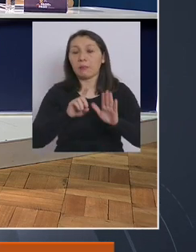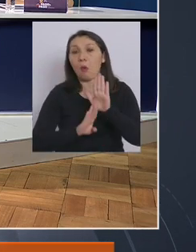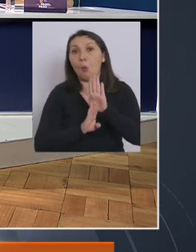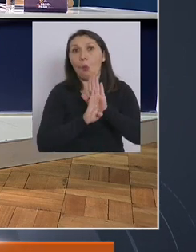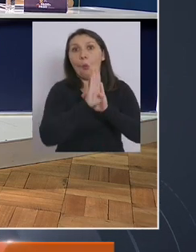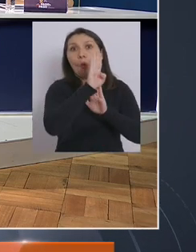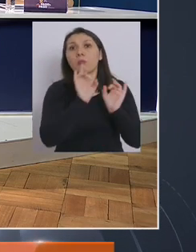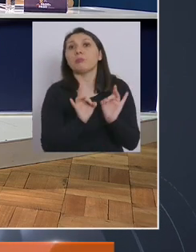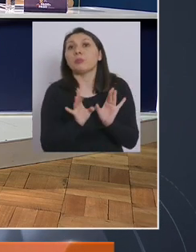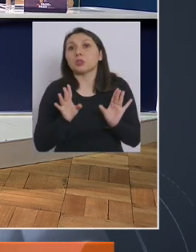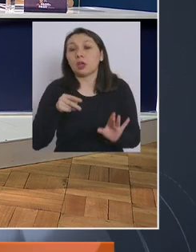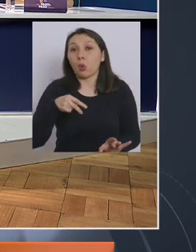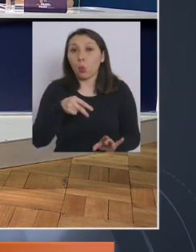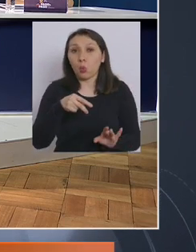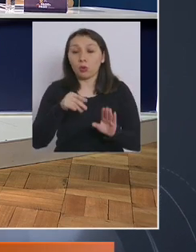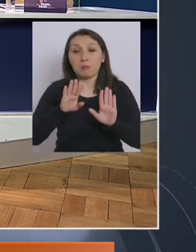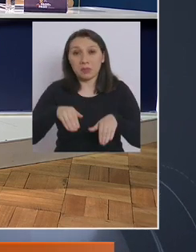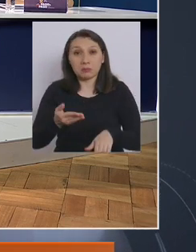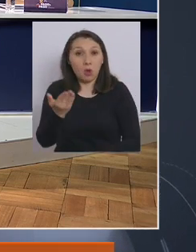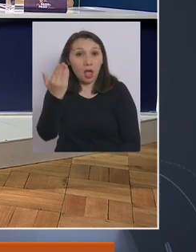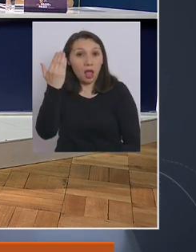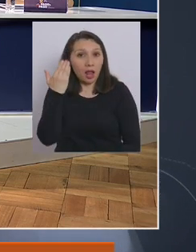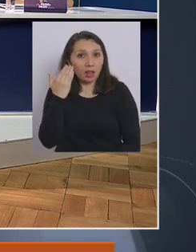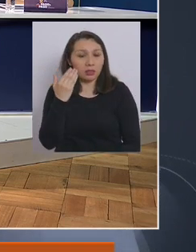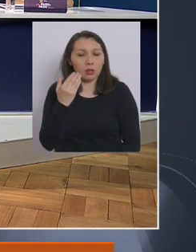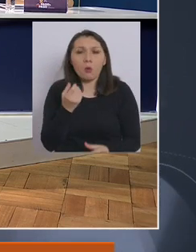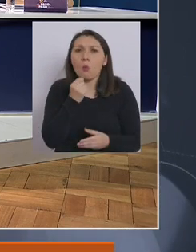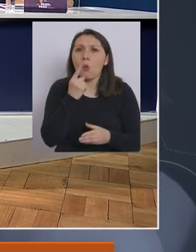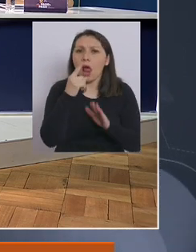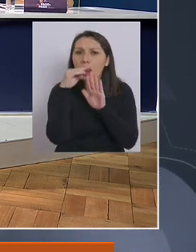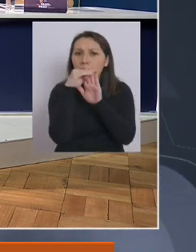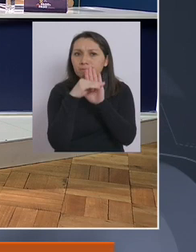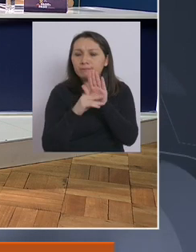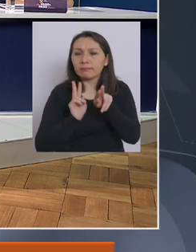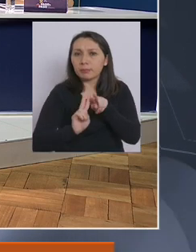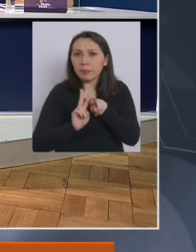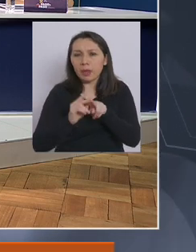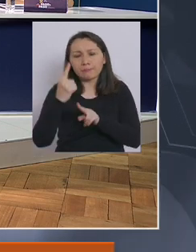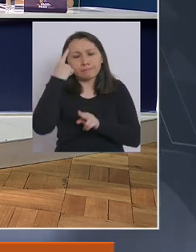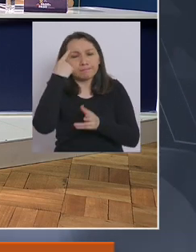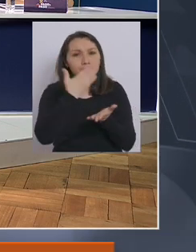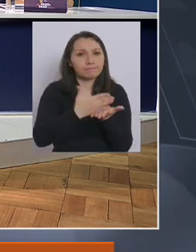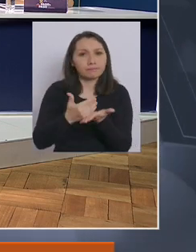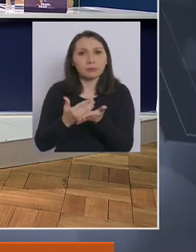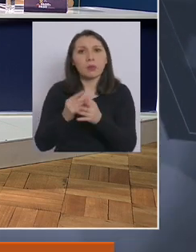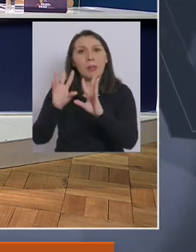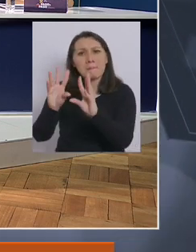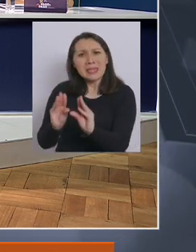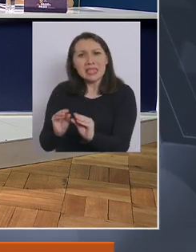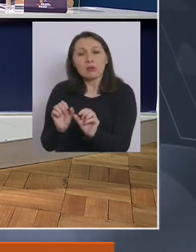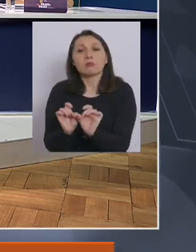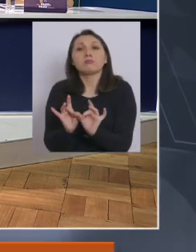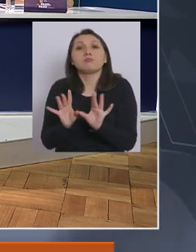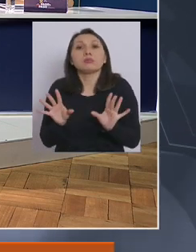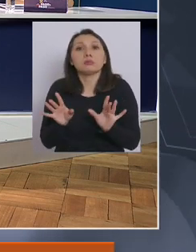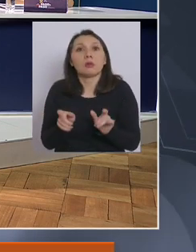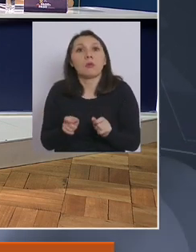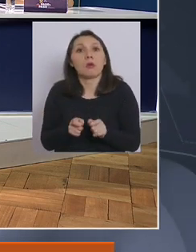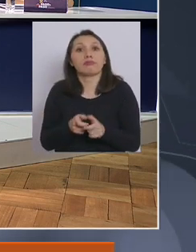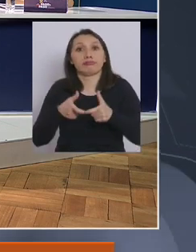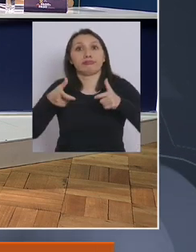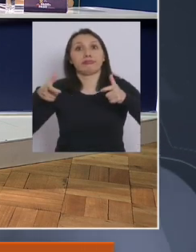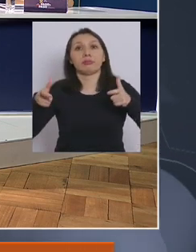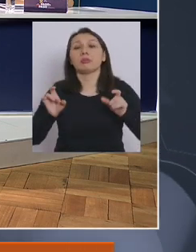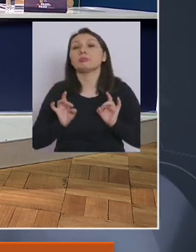del país en junio, lo que ocurrió en esa fecha? ¿Y qué medidas hay en mente para atenuar ese impacto que pudiese darse